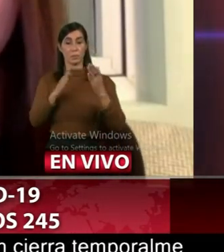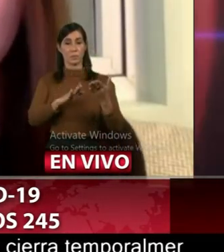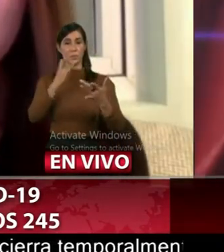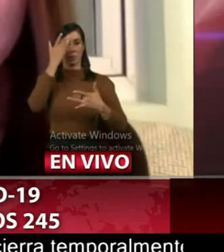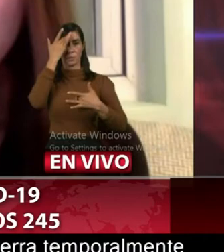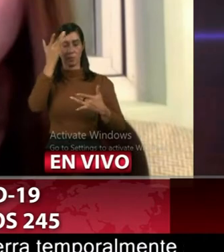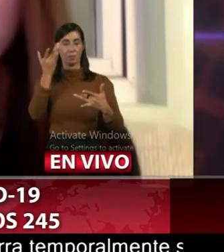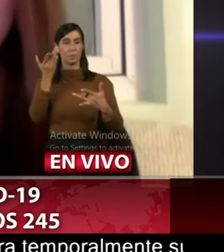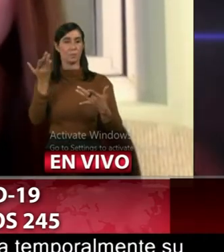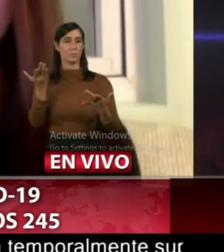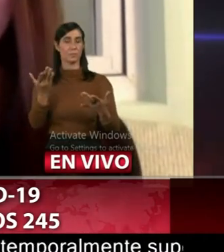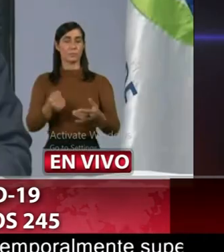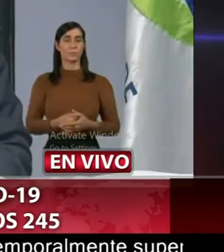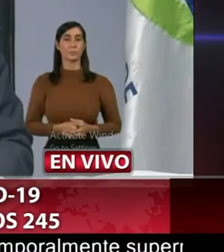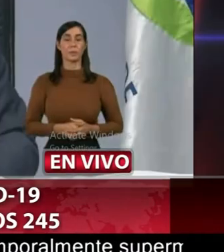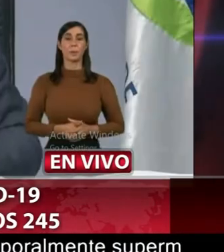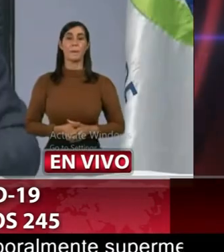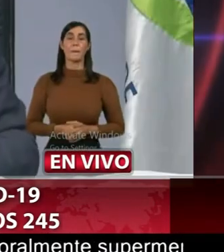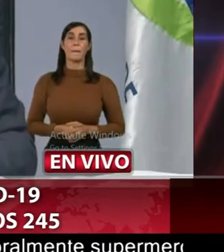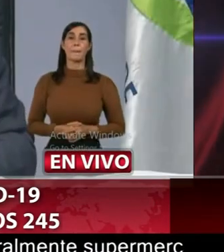la disminución de las pruebas